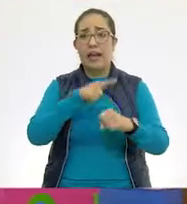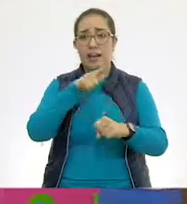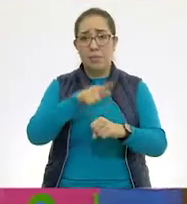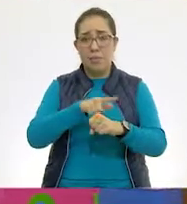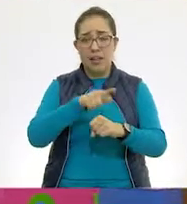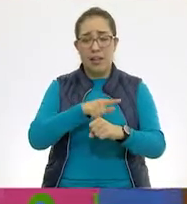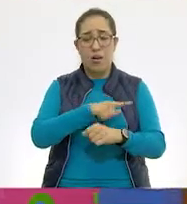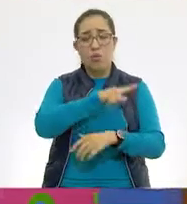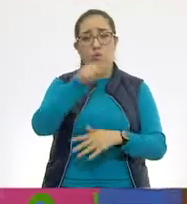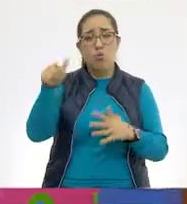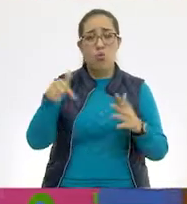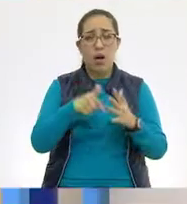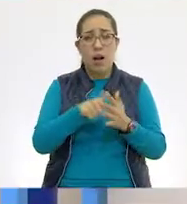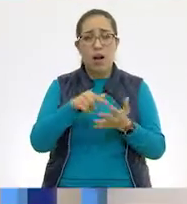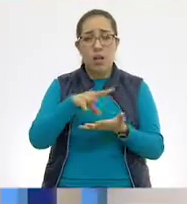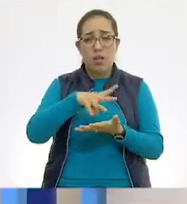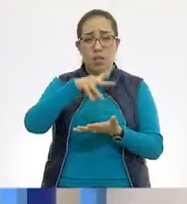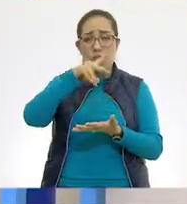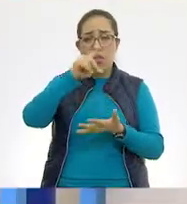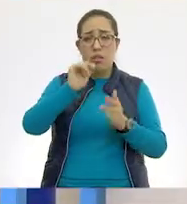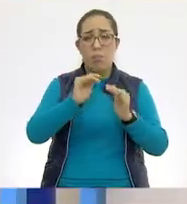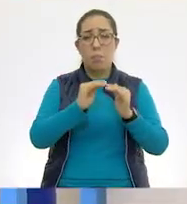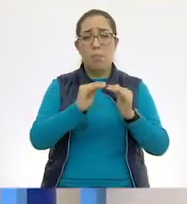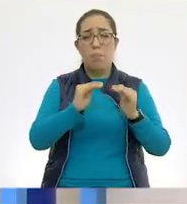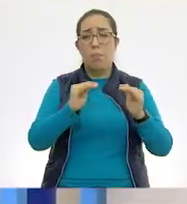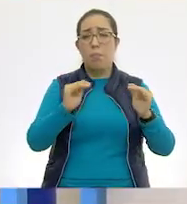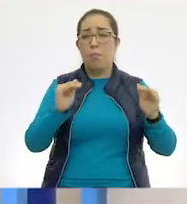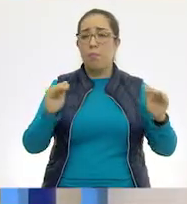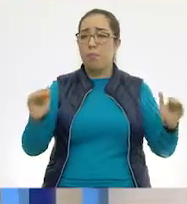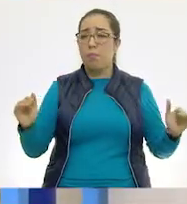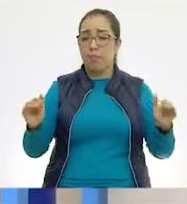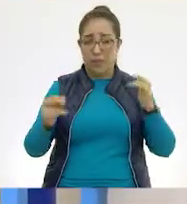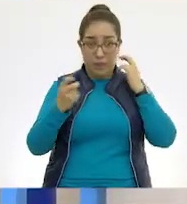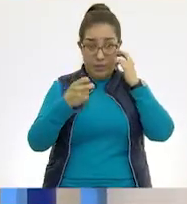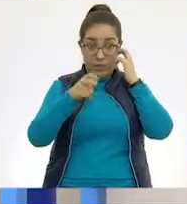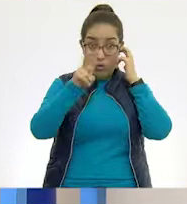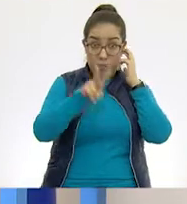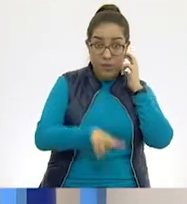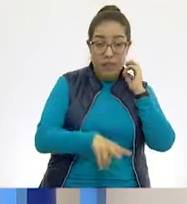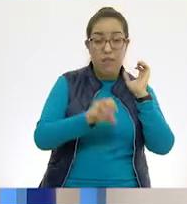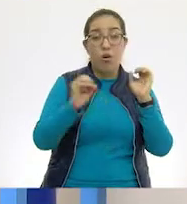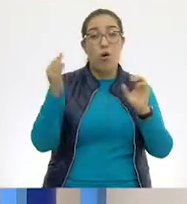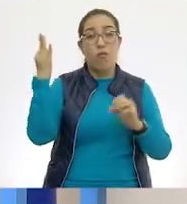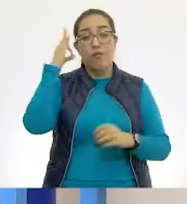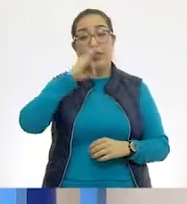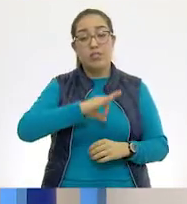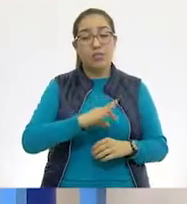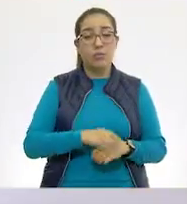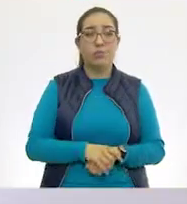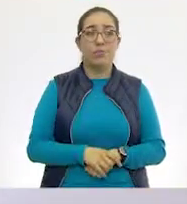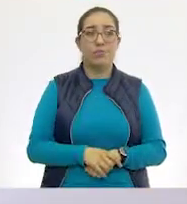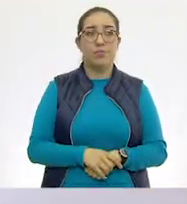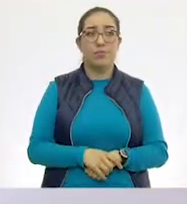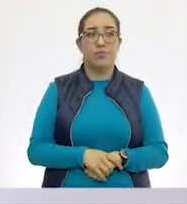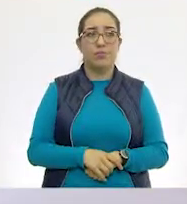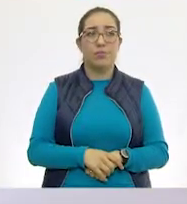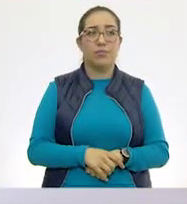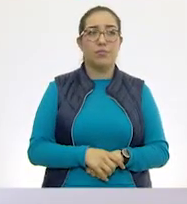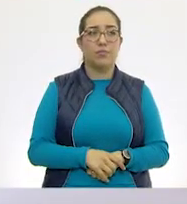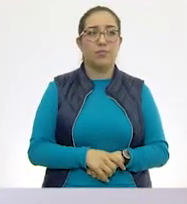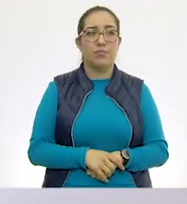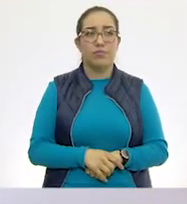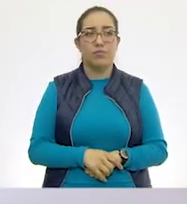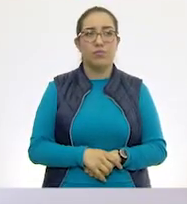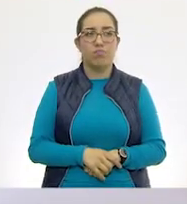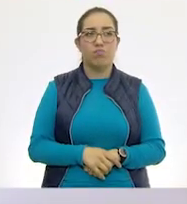matorrales, desiertos o pastizales. ¿Verdadero o falso? Ah, la realizan los